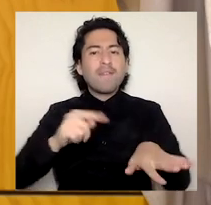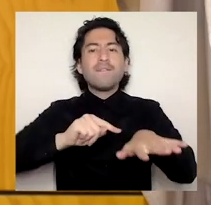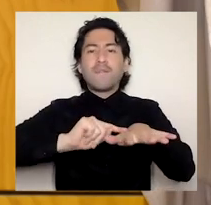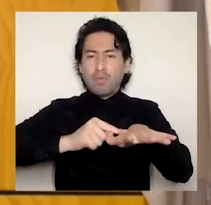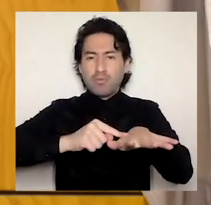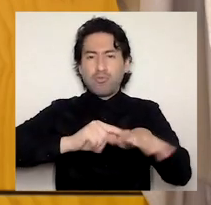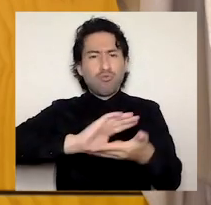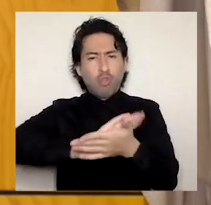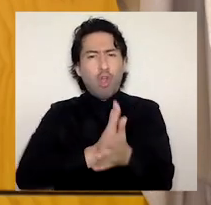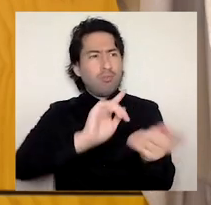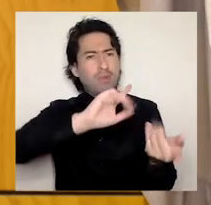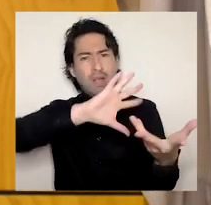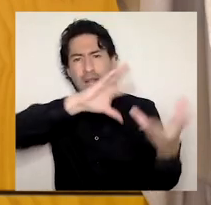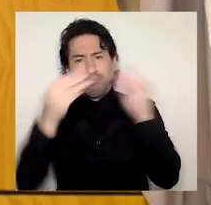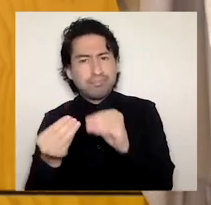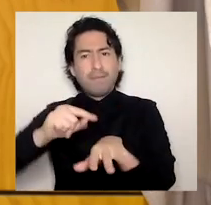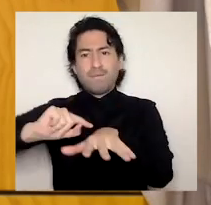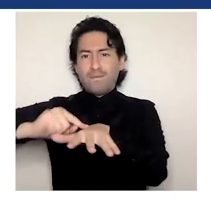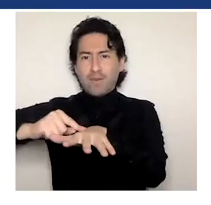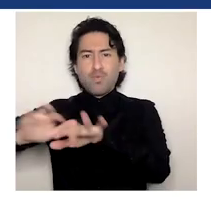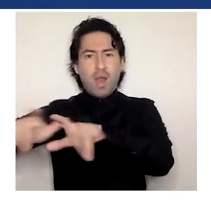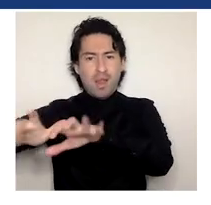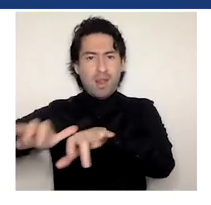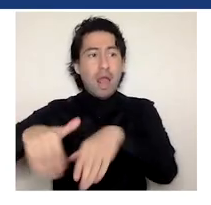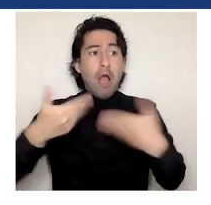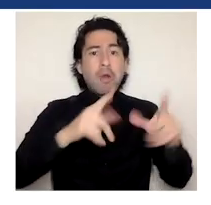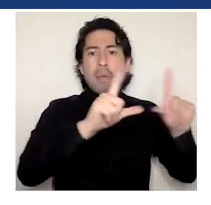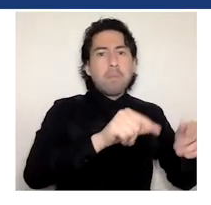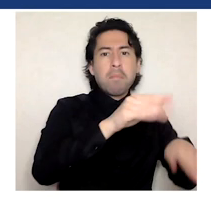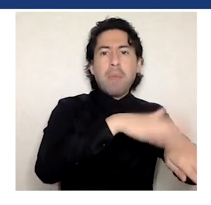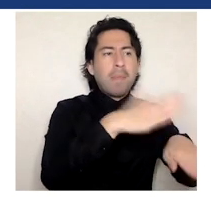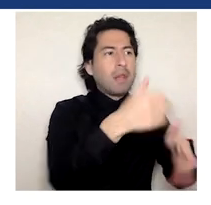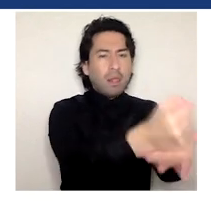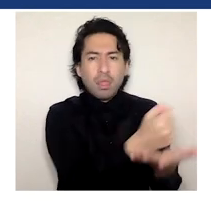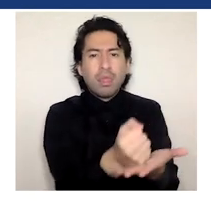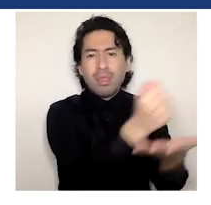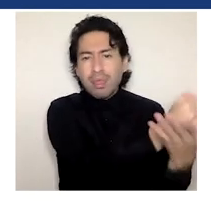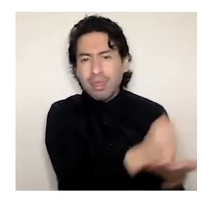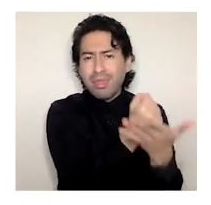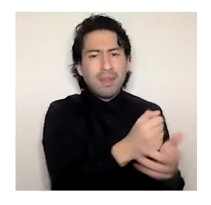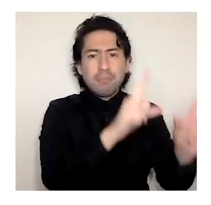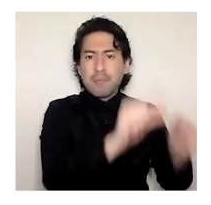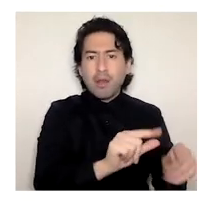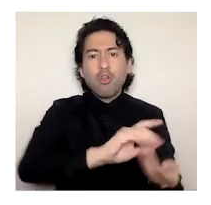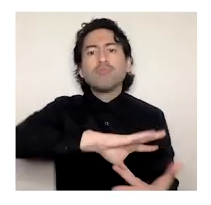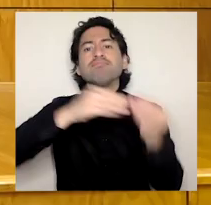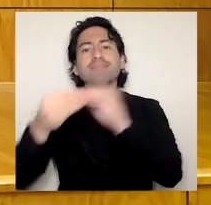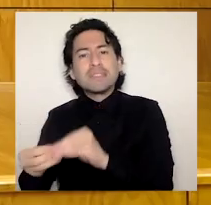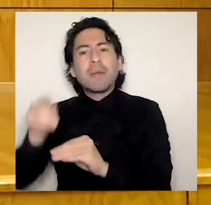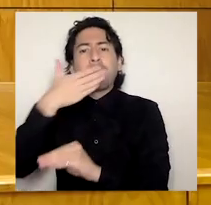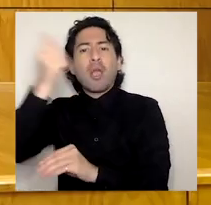Hoy tenemos una universidad con menos papeleo, lo que trae consigo mejoras en la calidad de la gestión